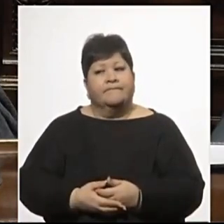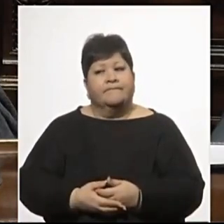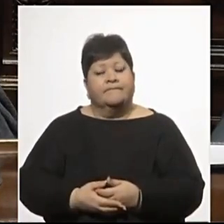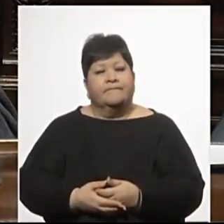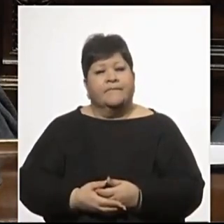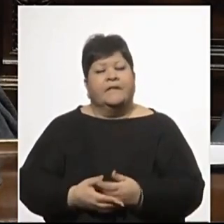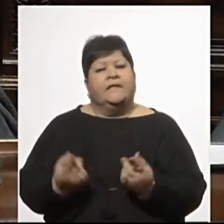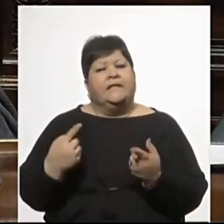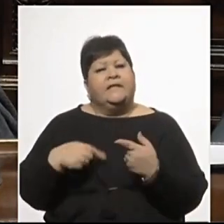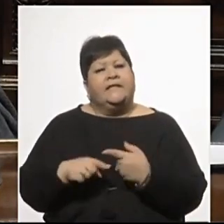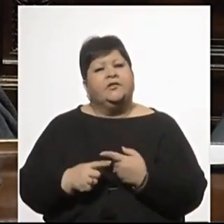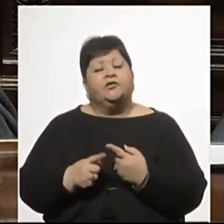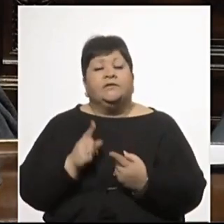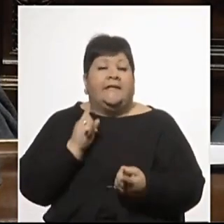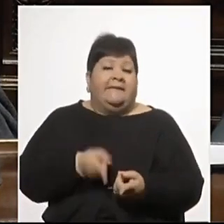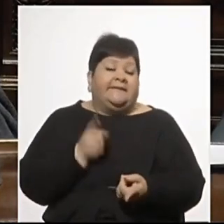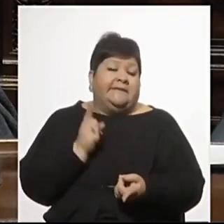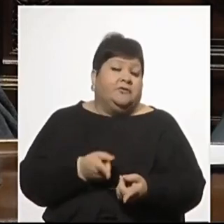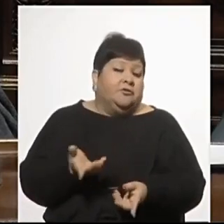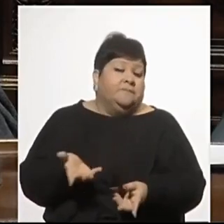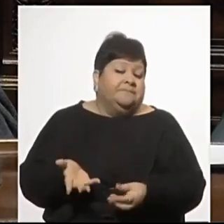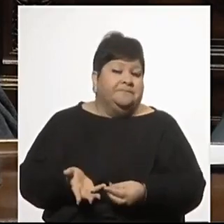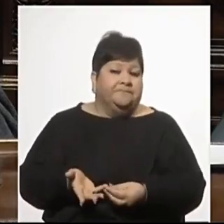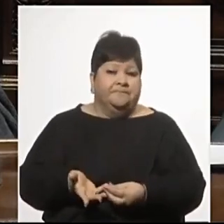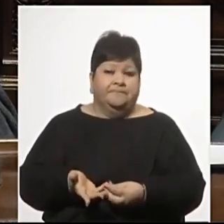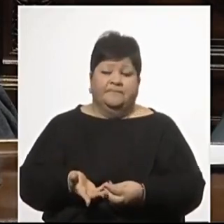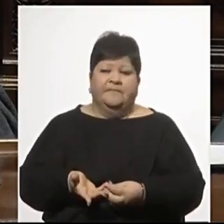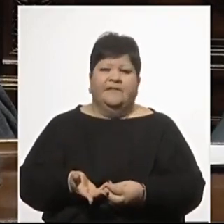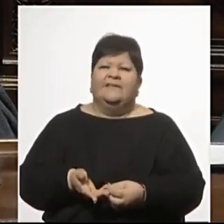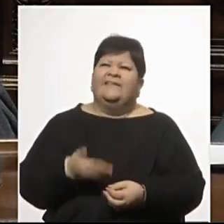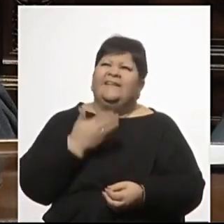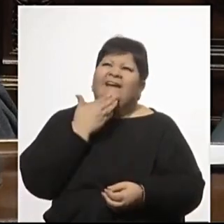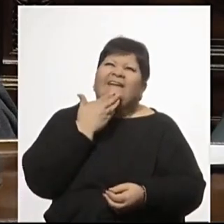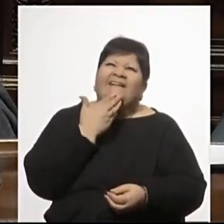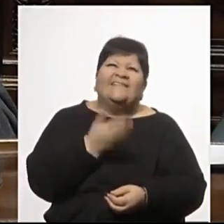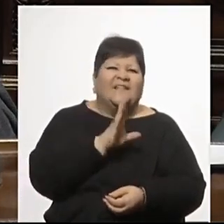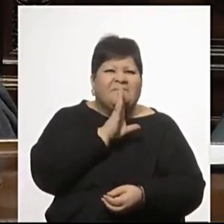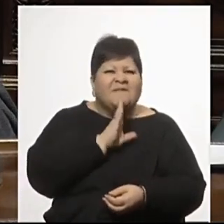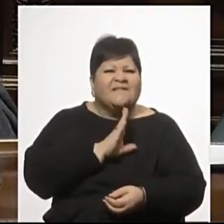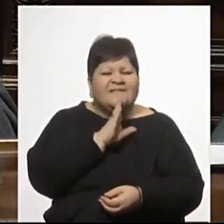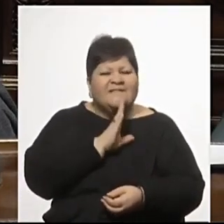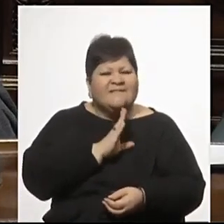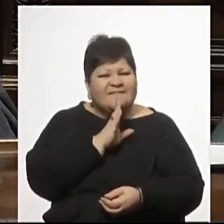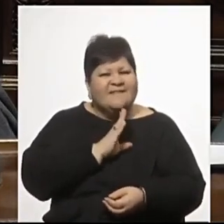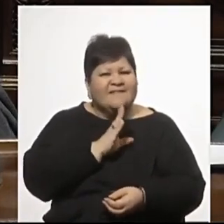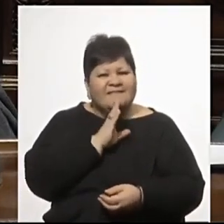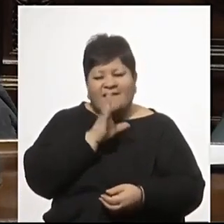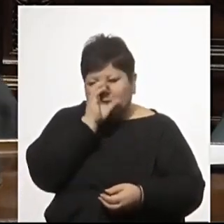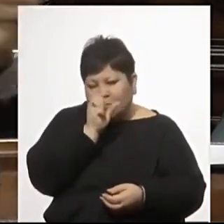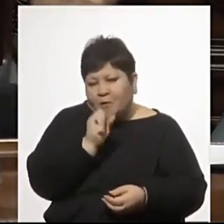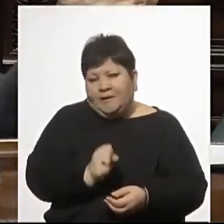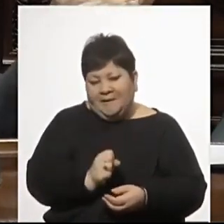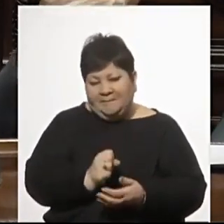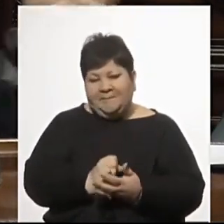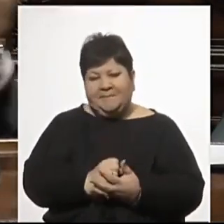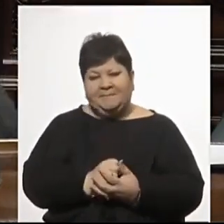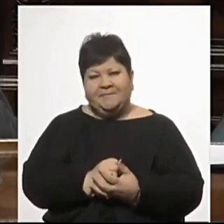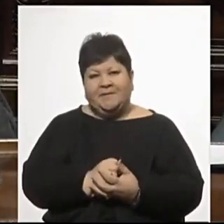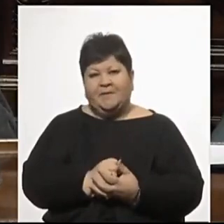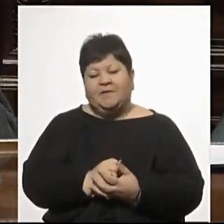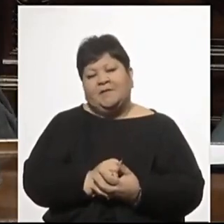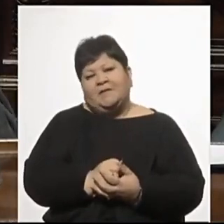Y entonces tengo que tomar esta decisión y agradecerles la paciencia que han tenido de soportarme y han sido muy